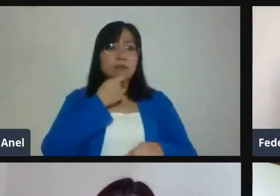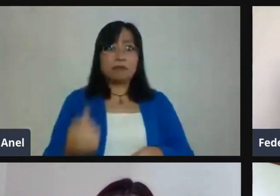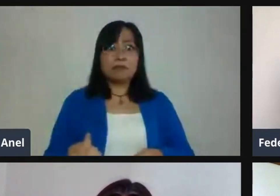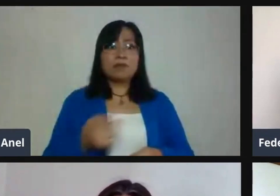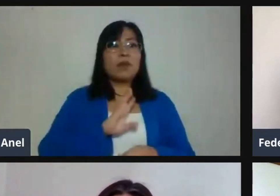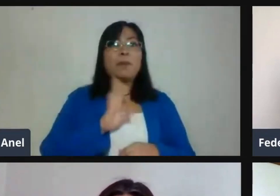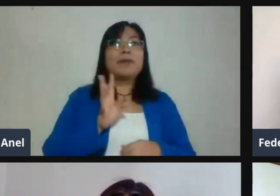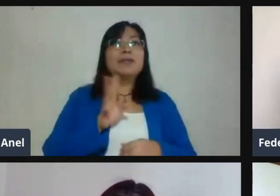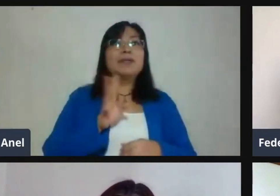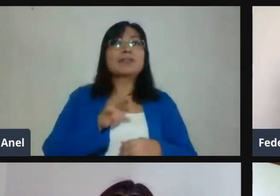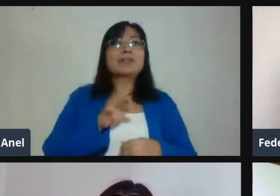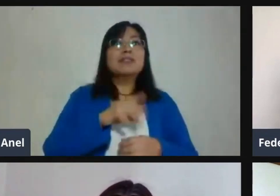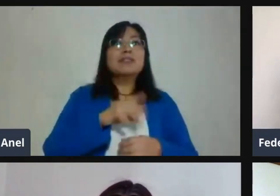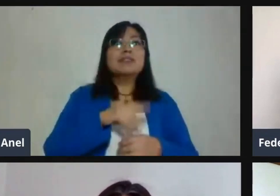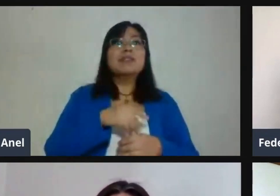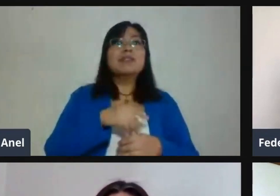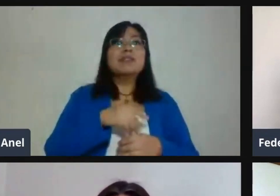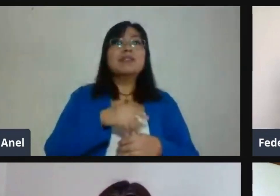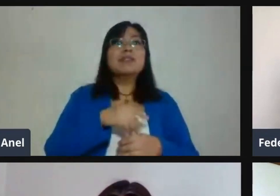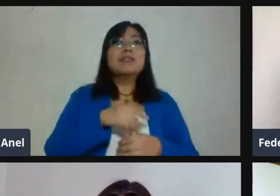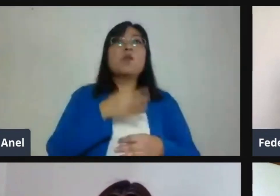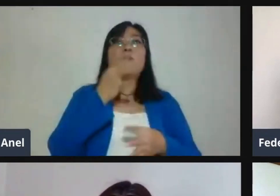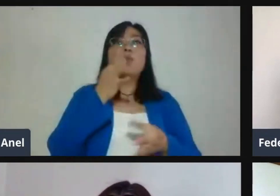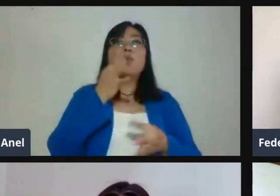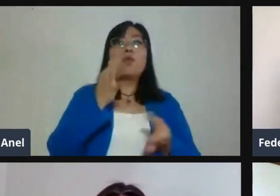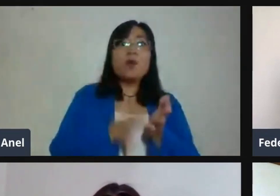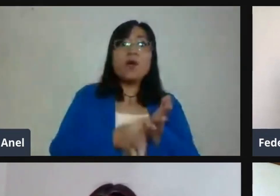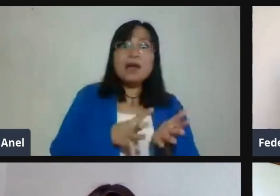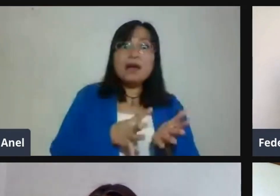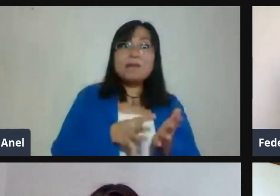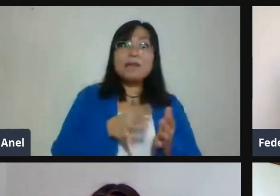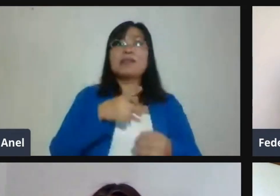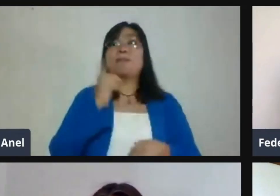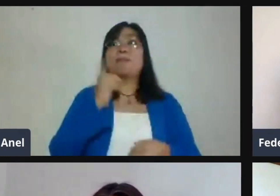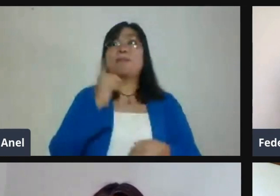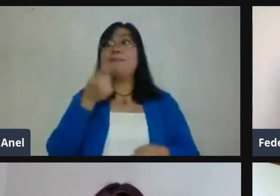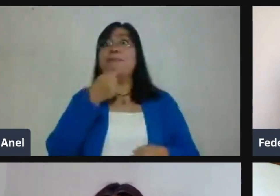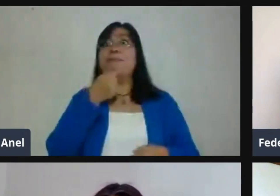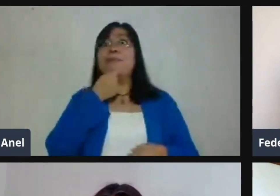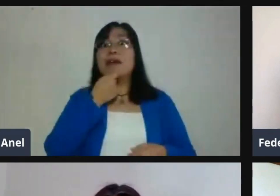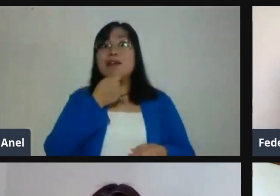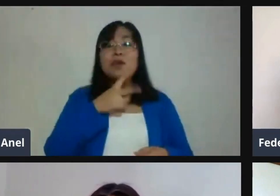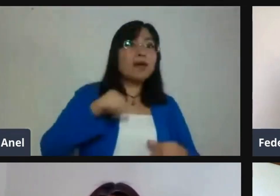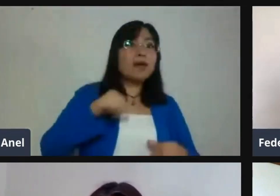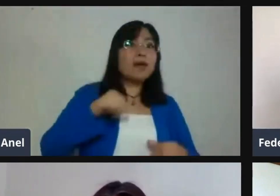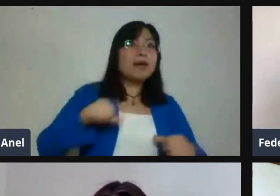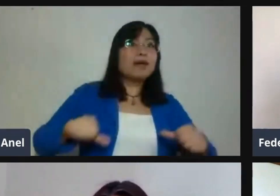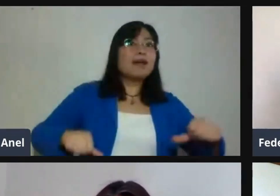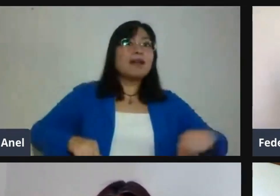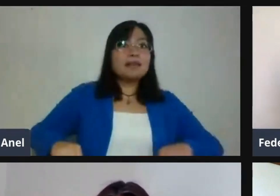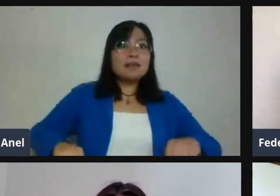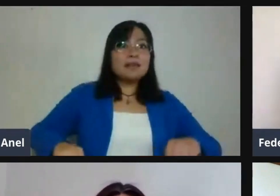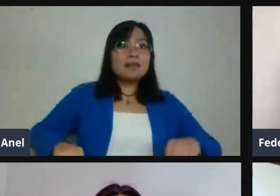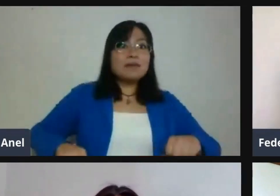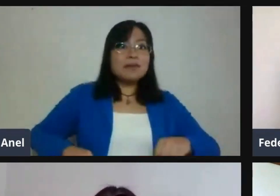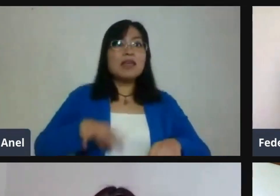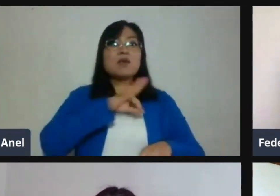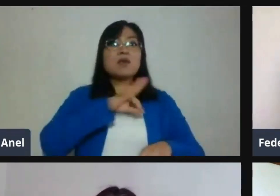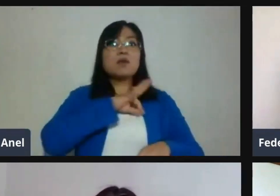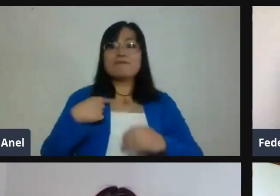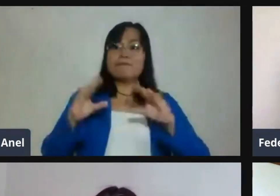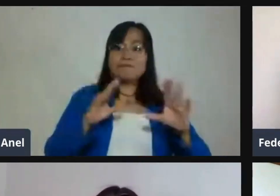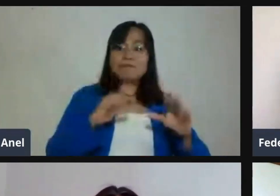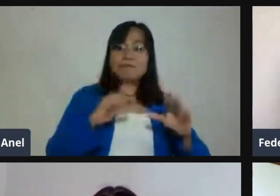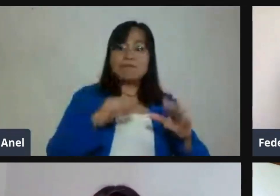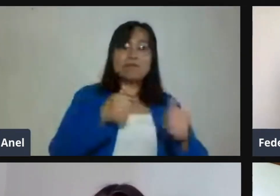comunicar las actividades y dar la clase a distancia. Pero tú les puedes seguir pidiendo que en su cuaderno trabajen o